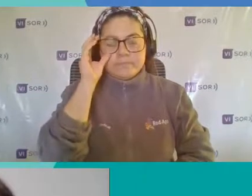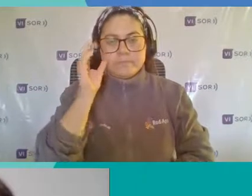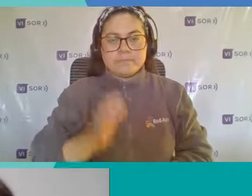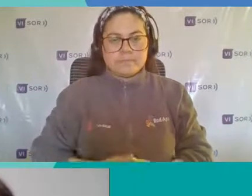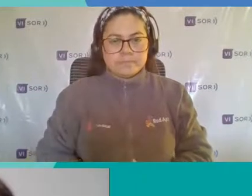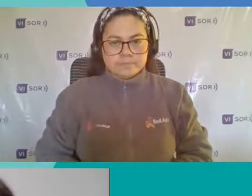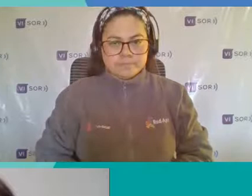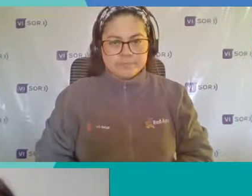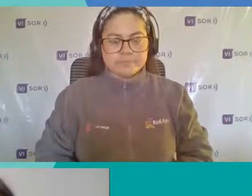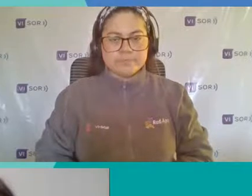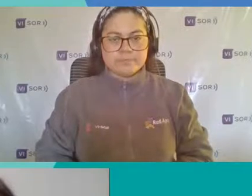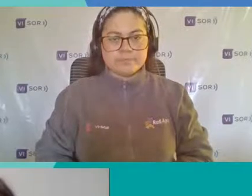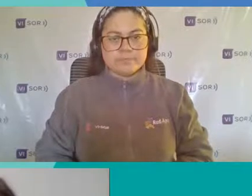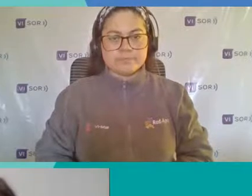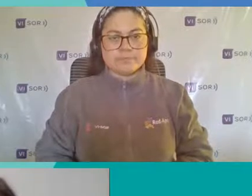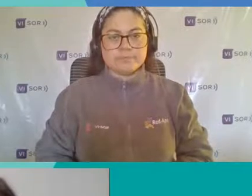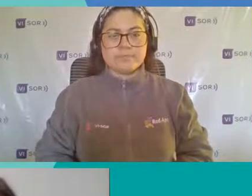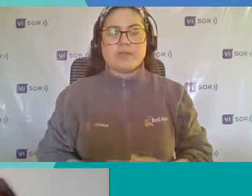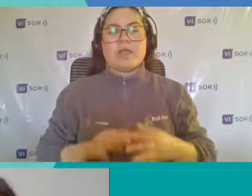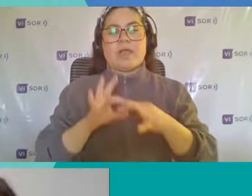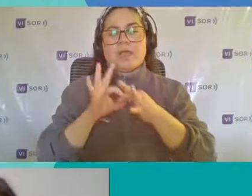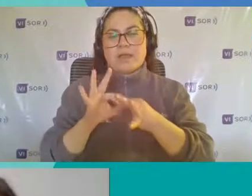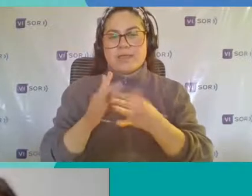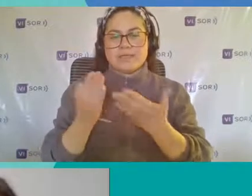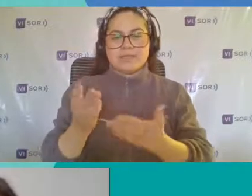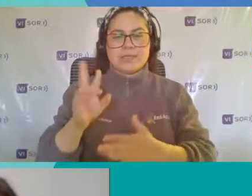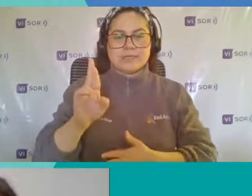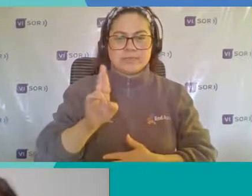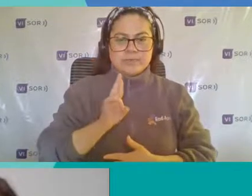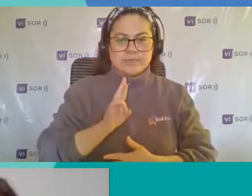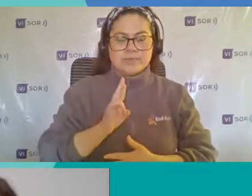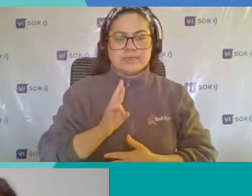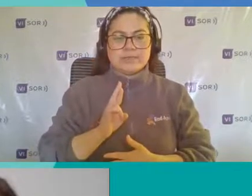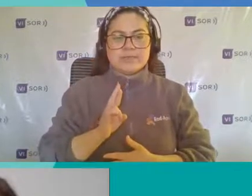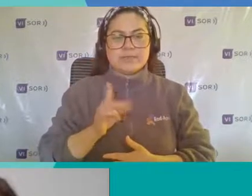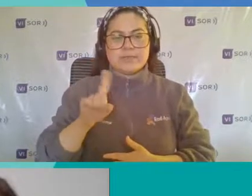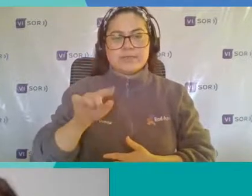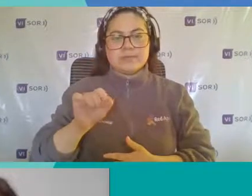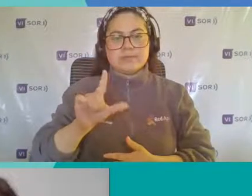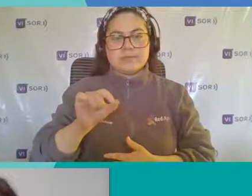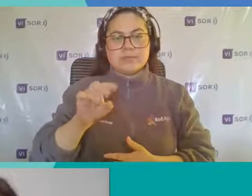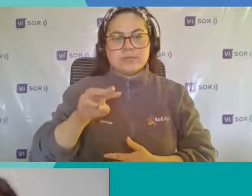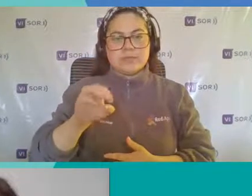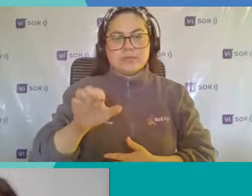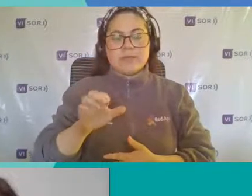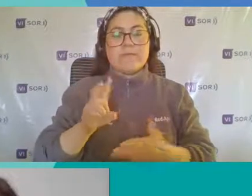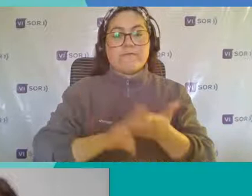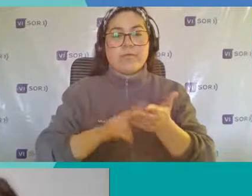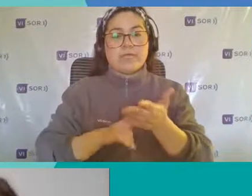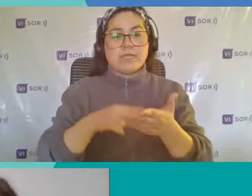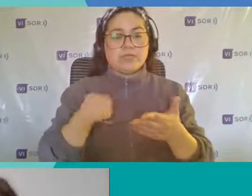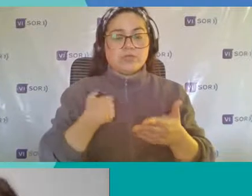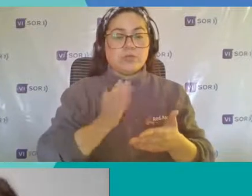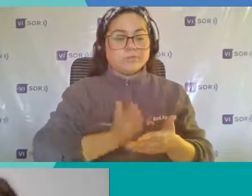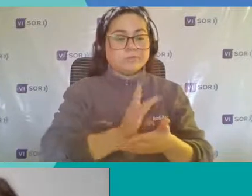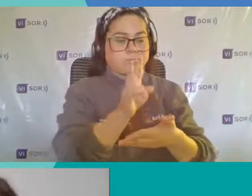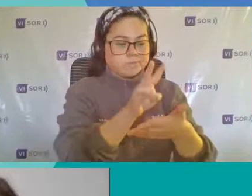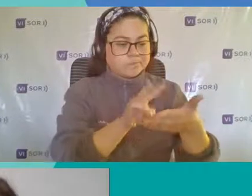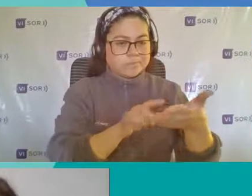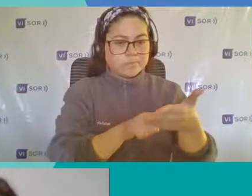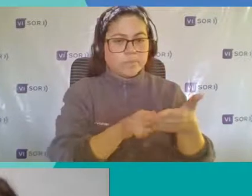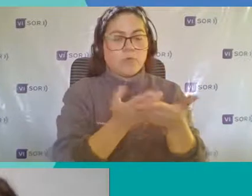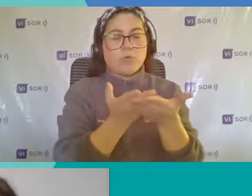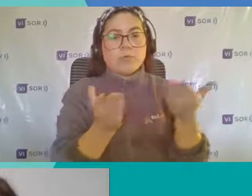Excelente La respuesta Que tú nos estás entregando Salomé Yo la verdad Es que sigo Y ustedes también Han ido pudiendo